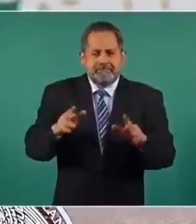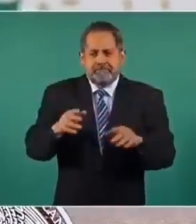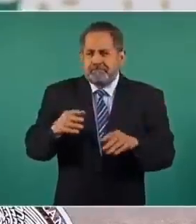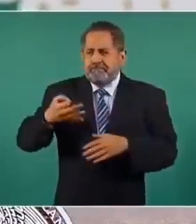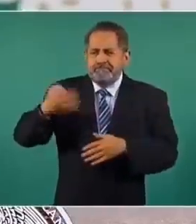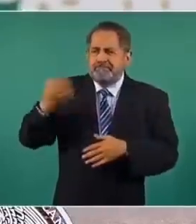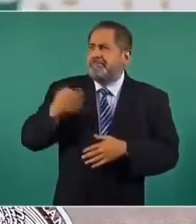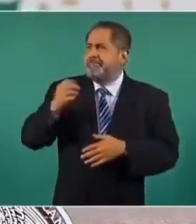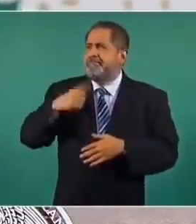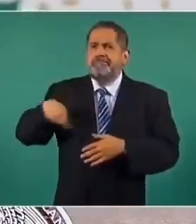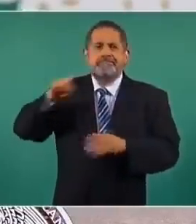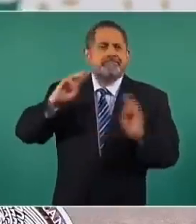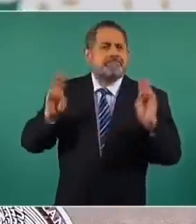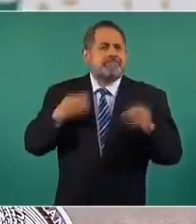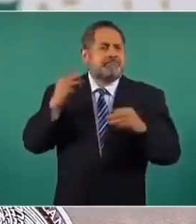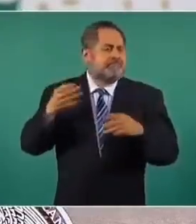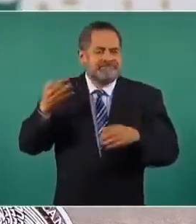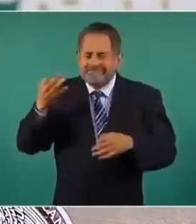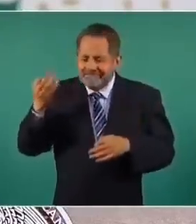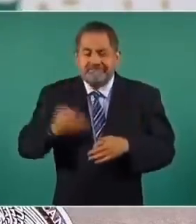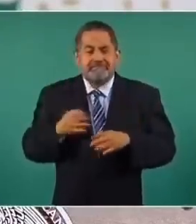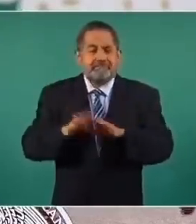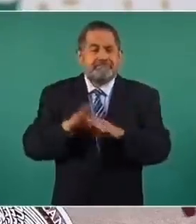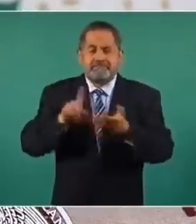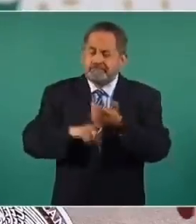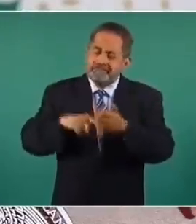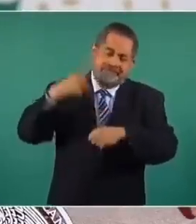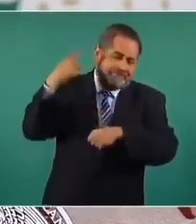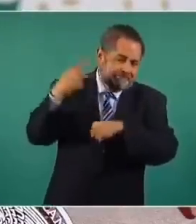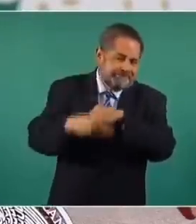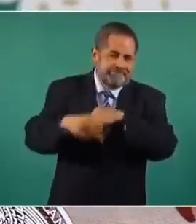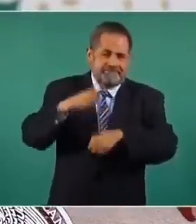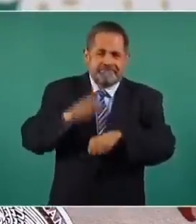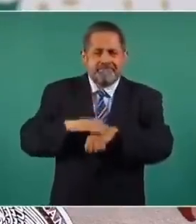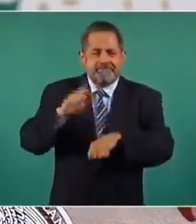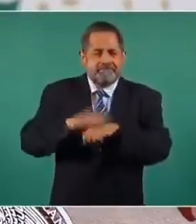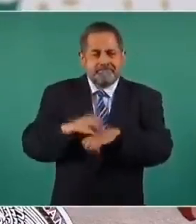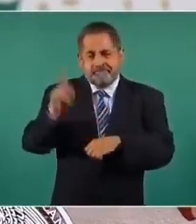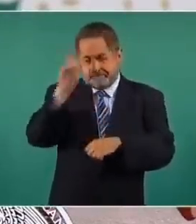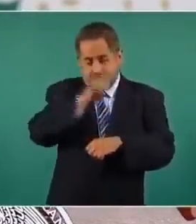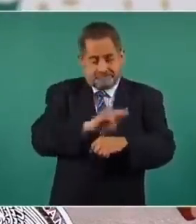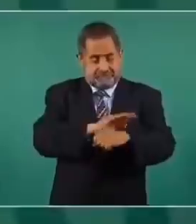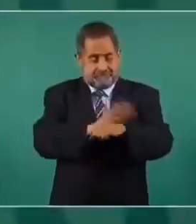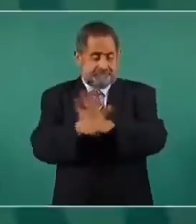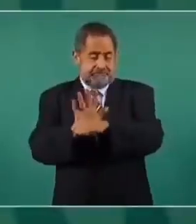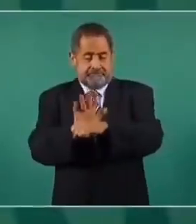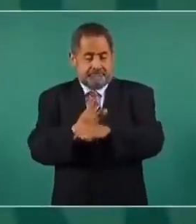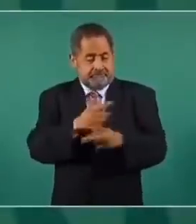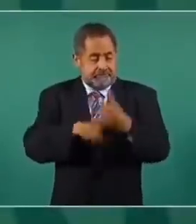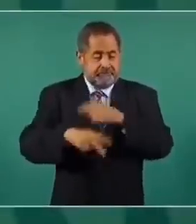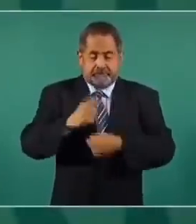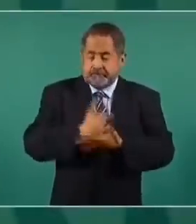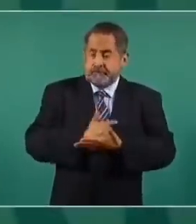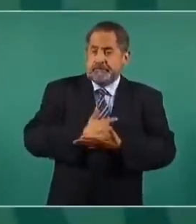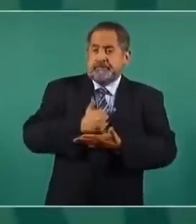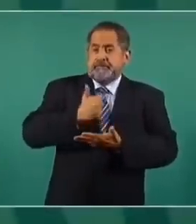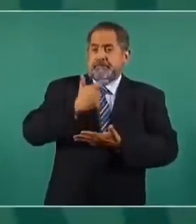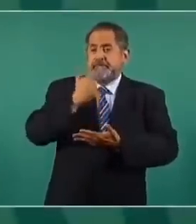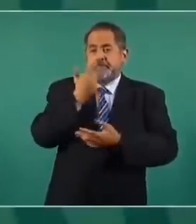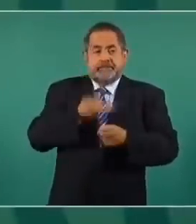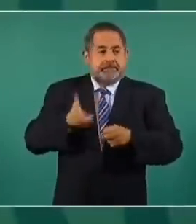consistente de que el riesgo principal de tener COVID grave, hospitalización,